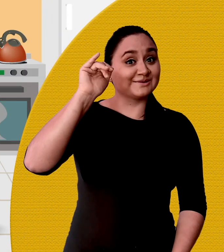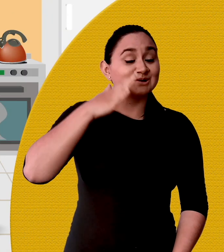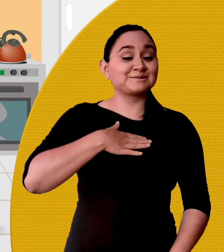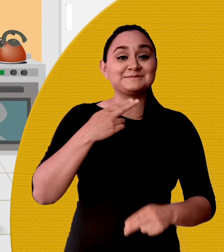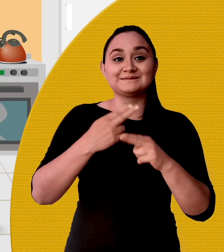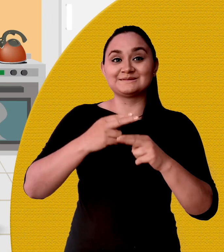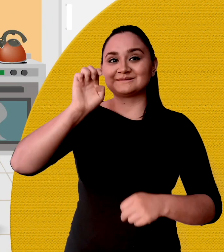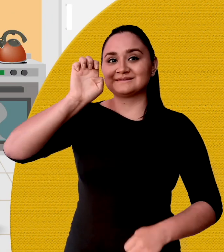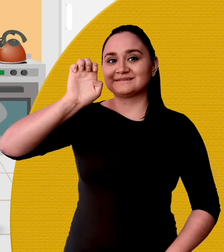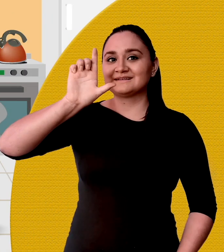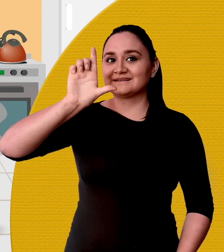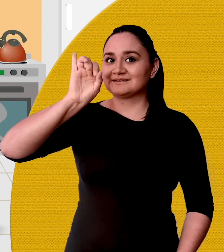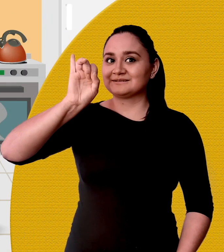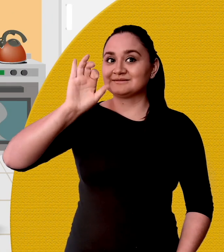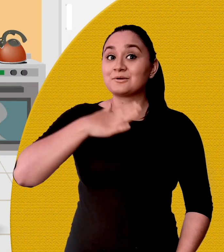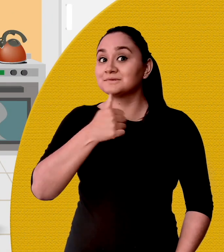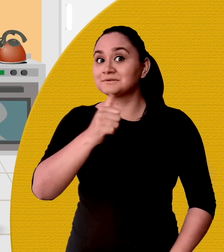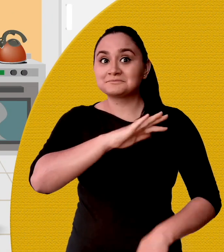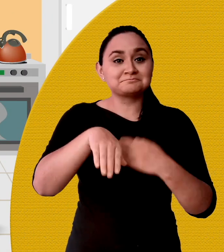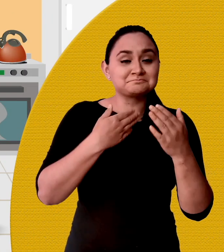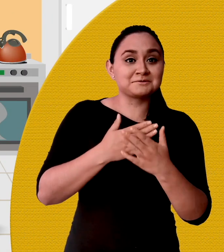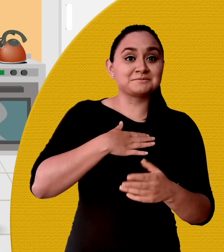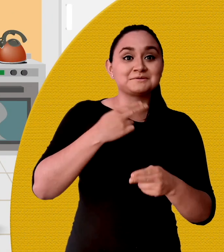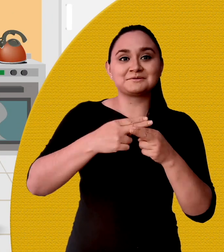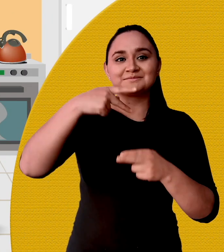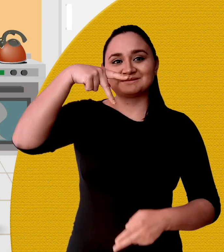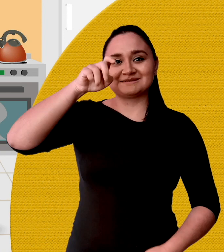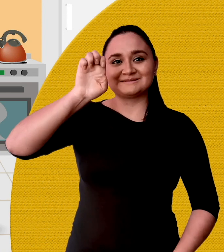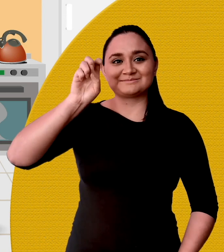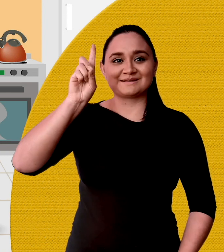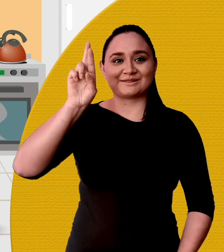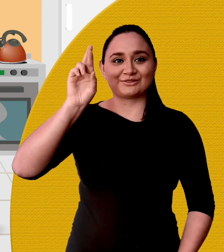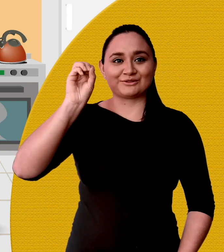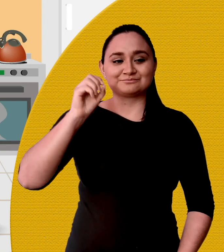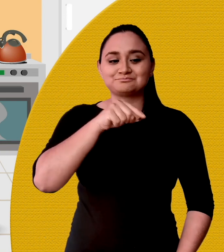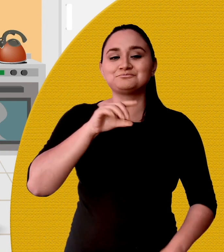¡Hola! Yo soy Eli. ¿Cómo están ustedes? Yo soy Pedro.